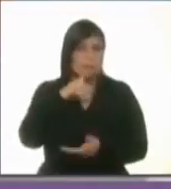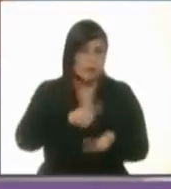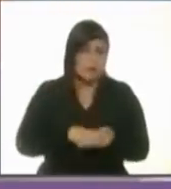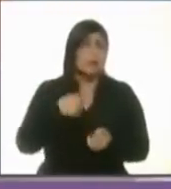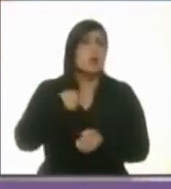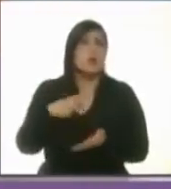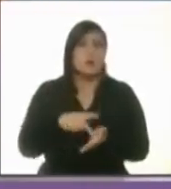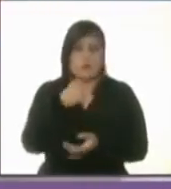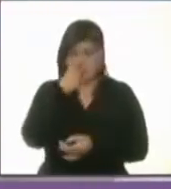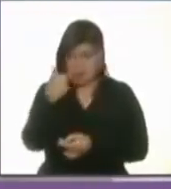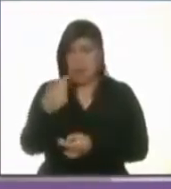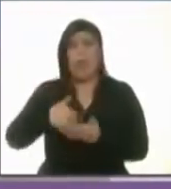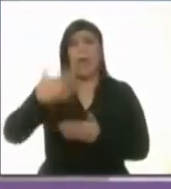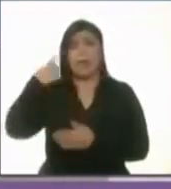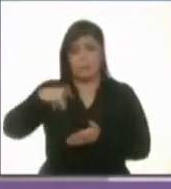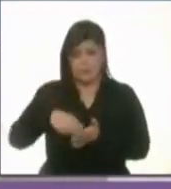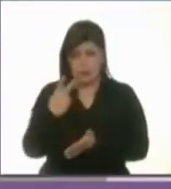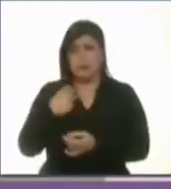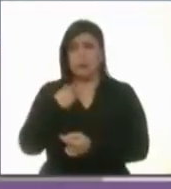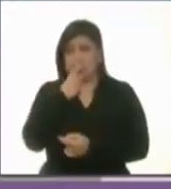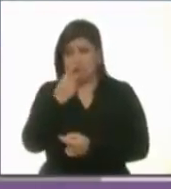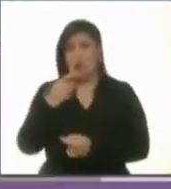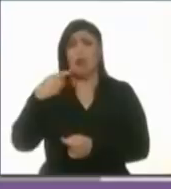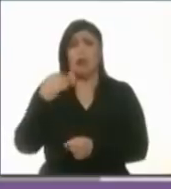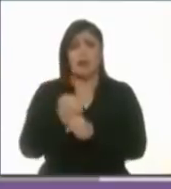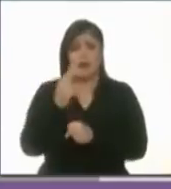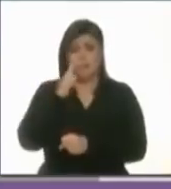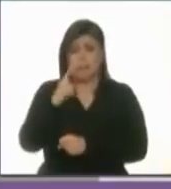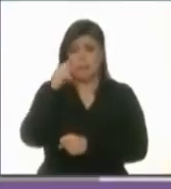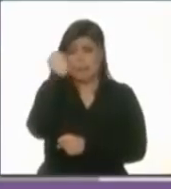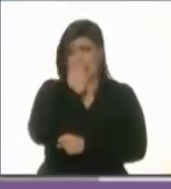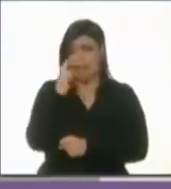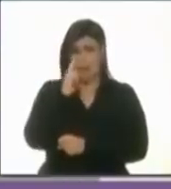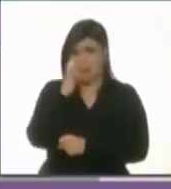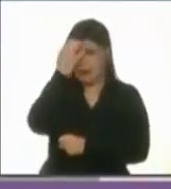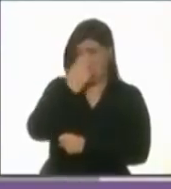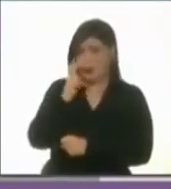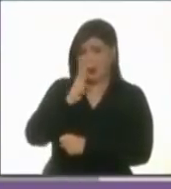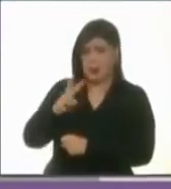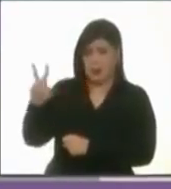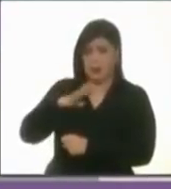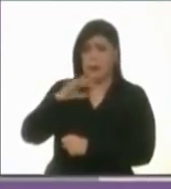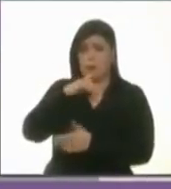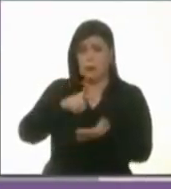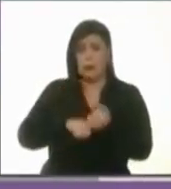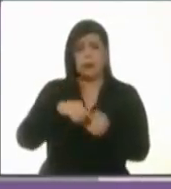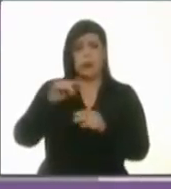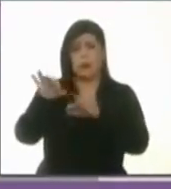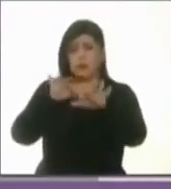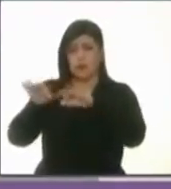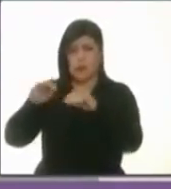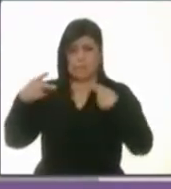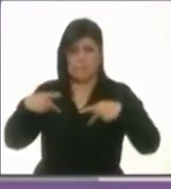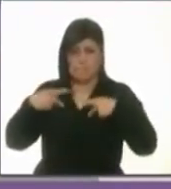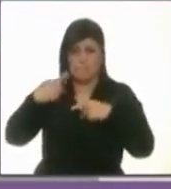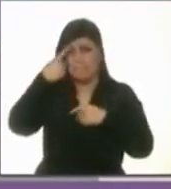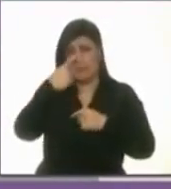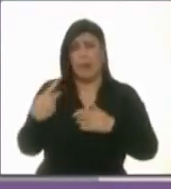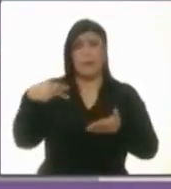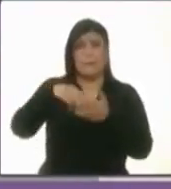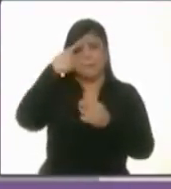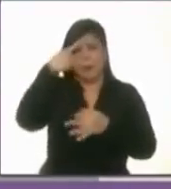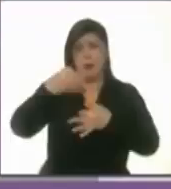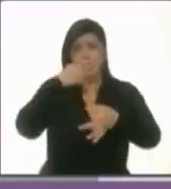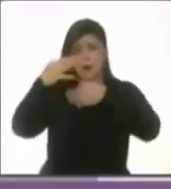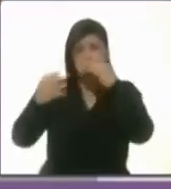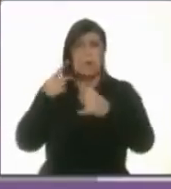decir, te lo dije la vez pasada, esta es tu cara ante la corrupción. Todos estos que te llevaste a tu campaña, todos involucrados con actos de